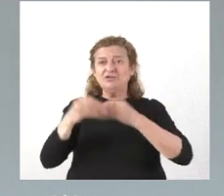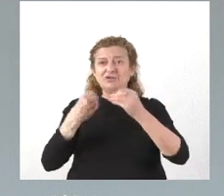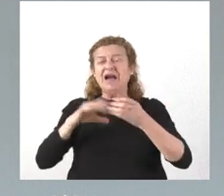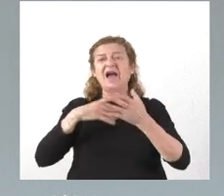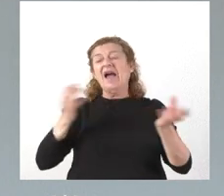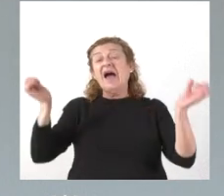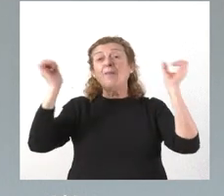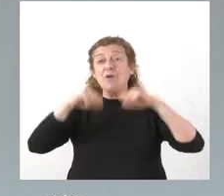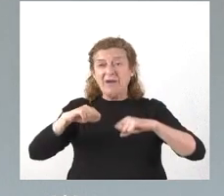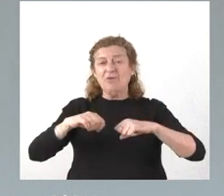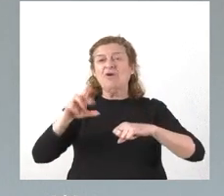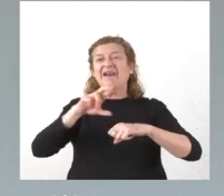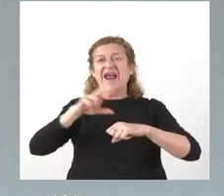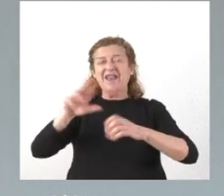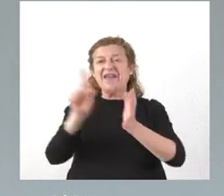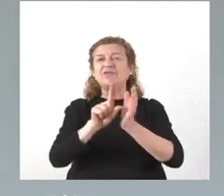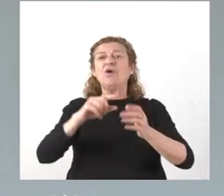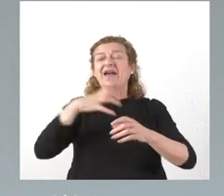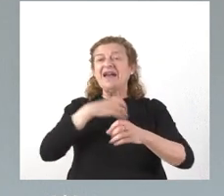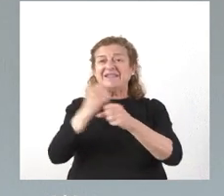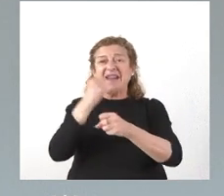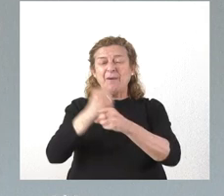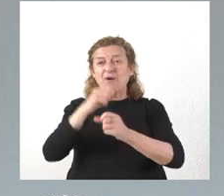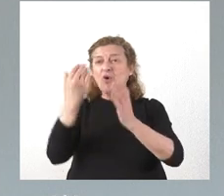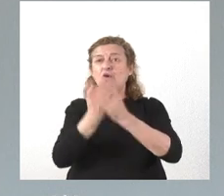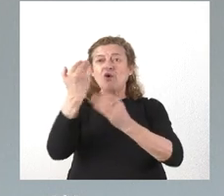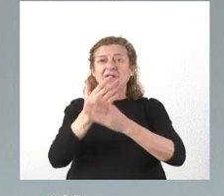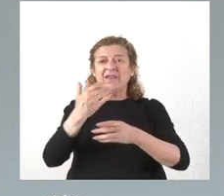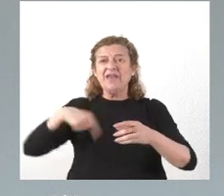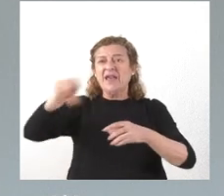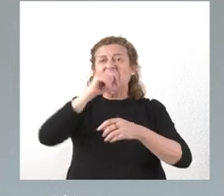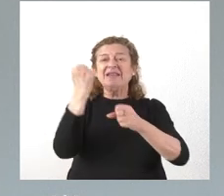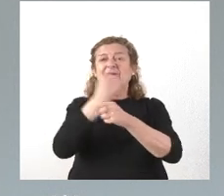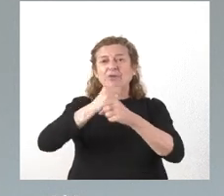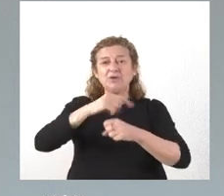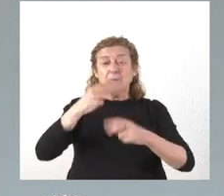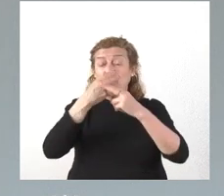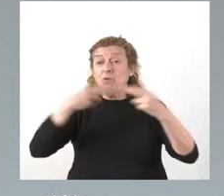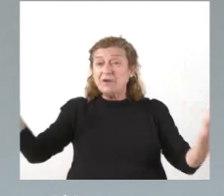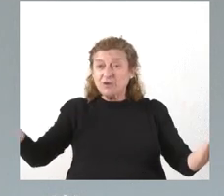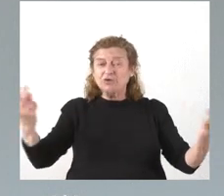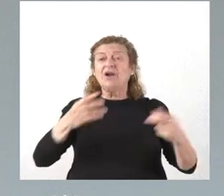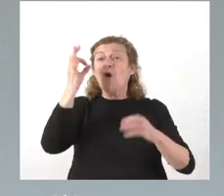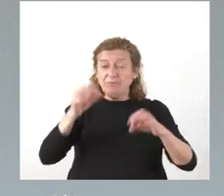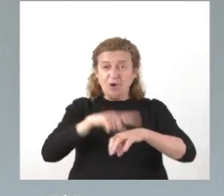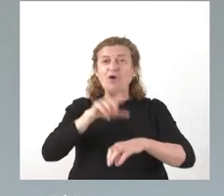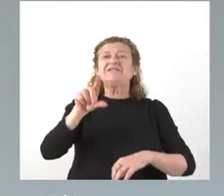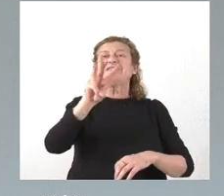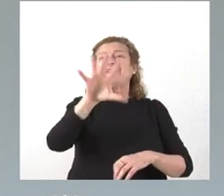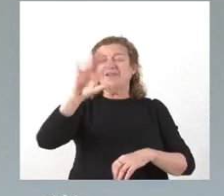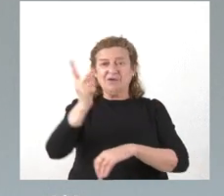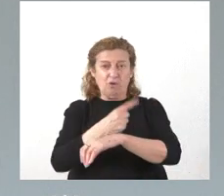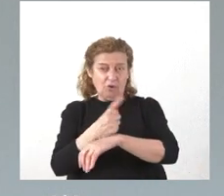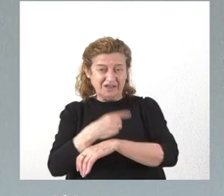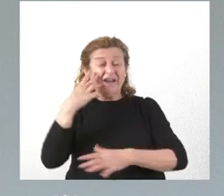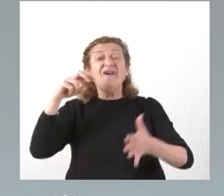decreto ley por el que se establece la jornada de trabajo de los empleados públicos en las 35 horas. La